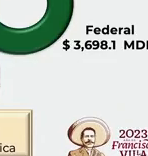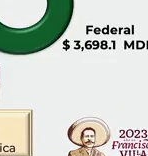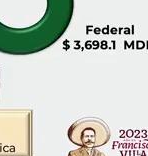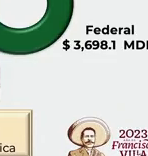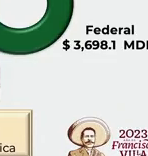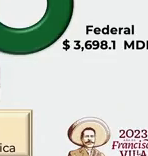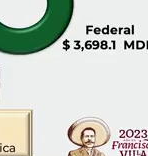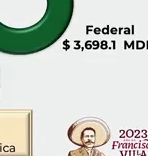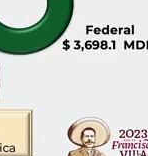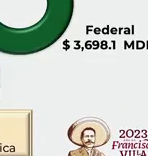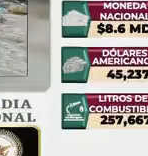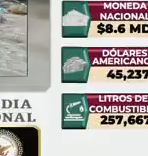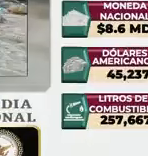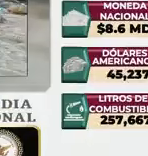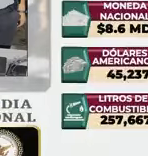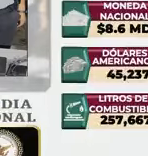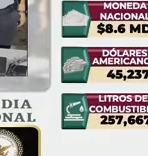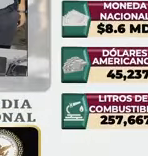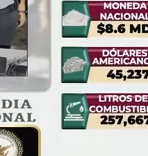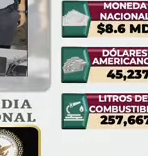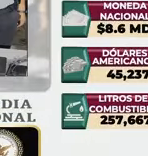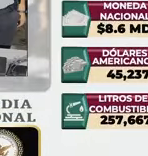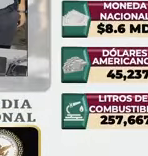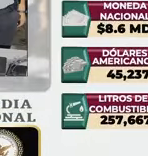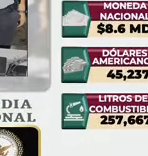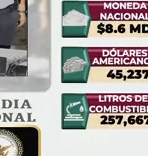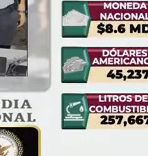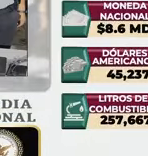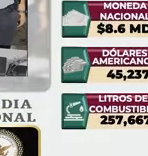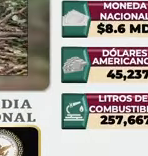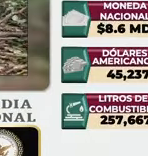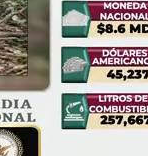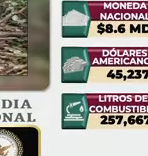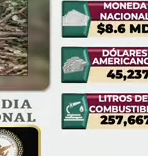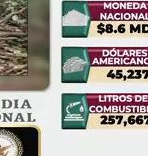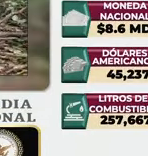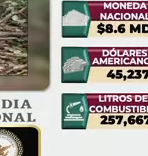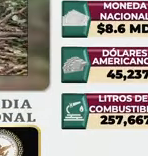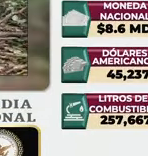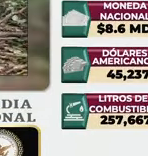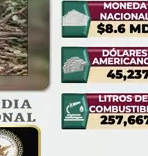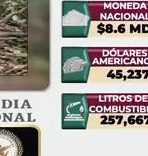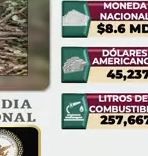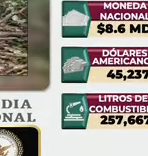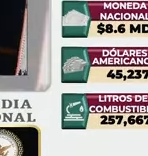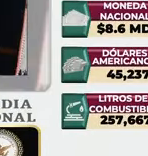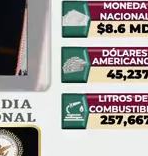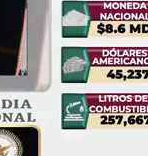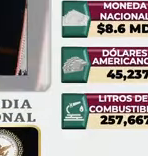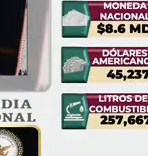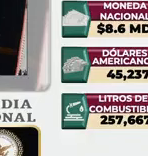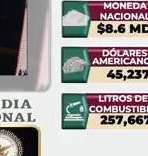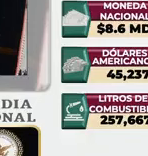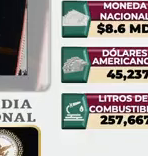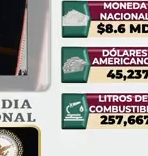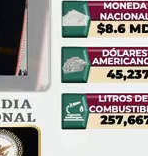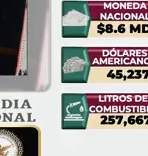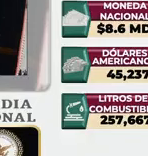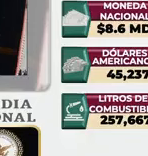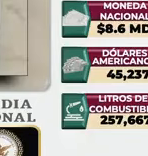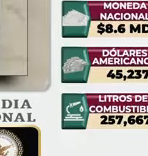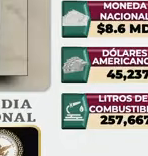aseguramientos que se han tenido, cinco mil 931 kilogramos de marihuana, nueve mil